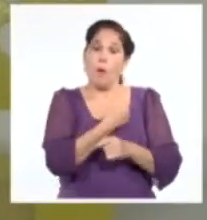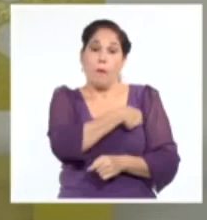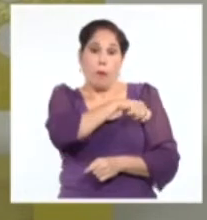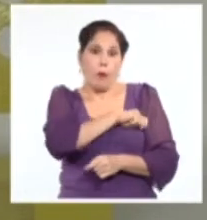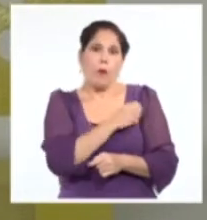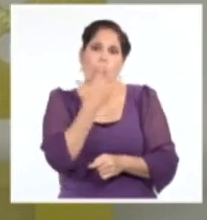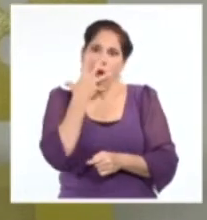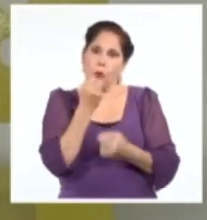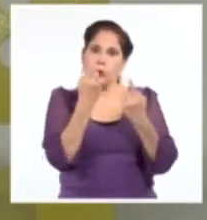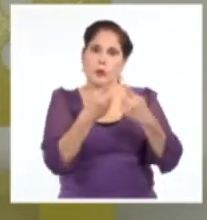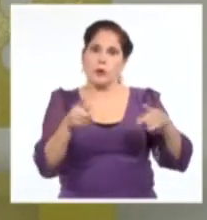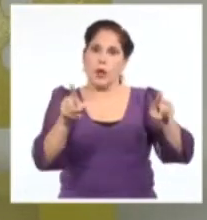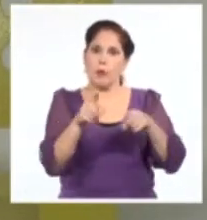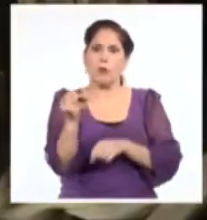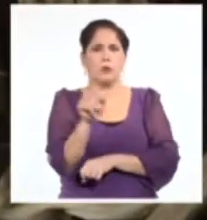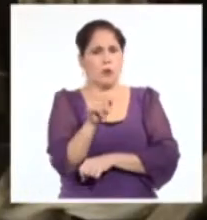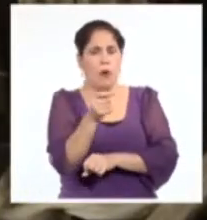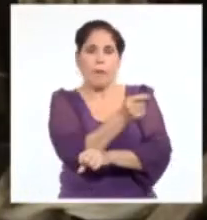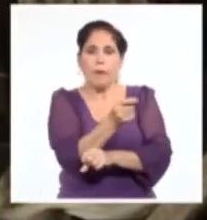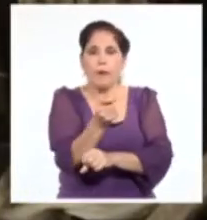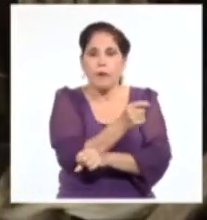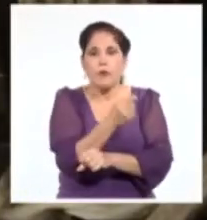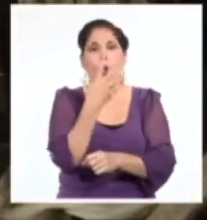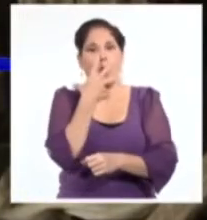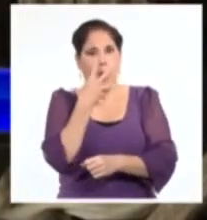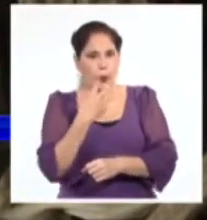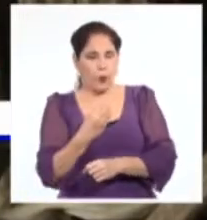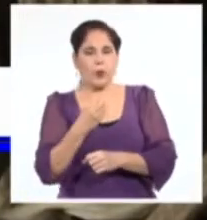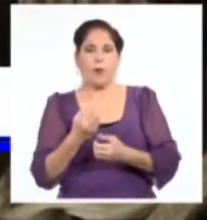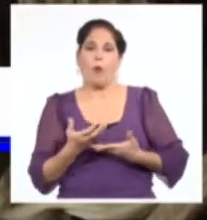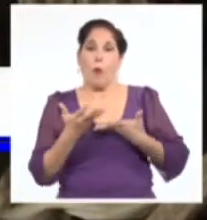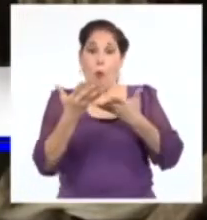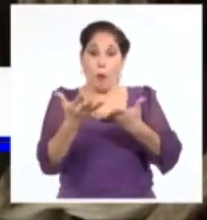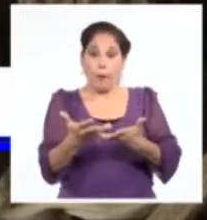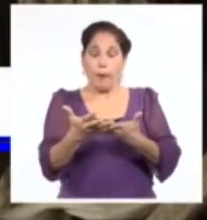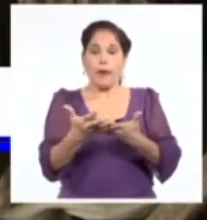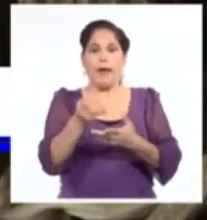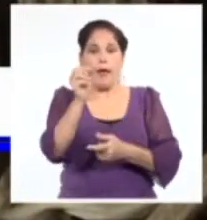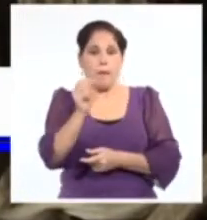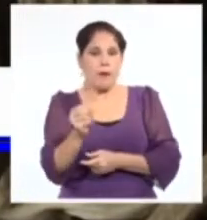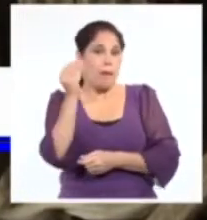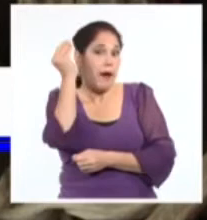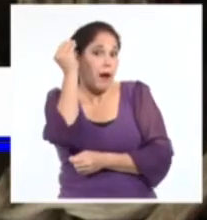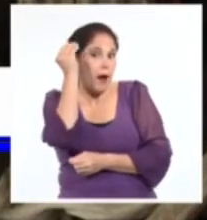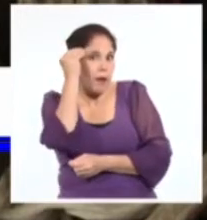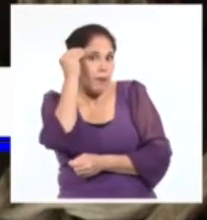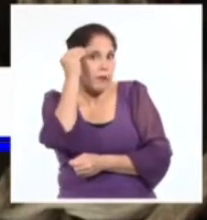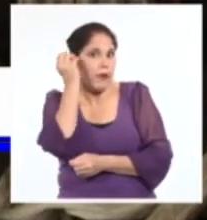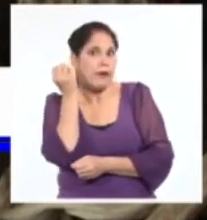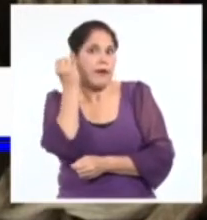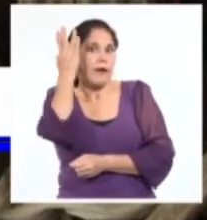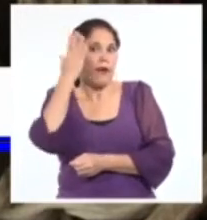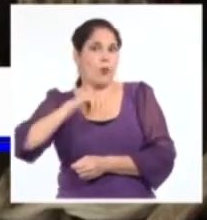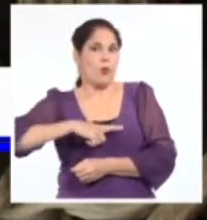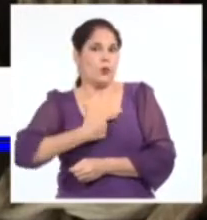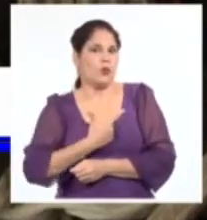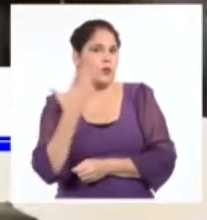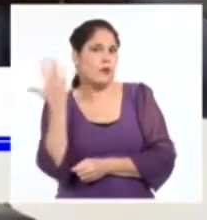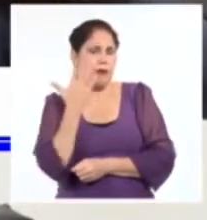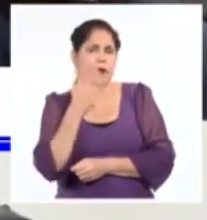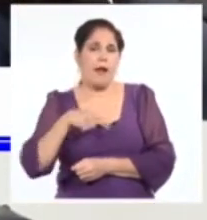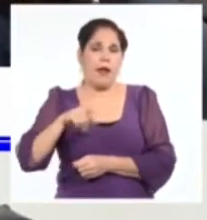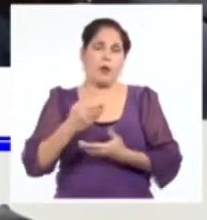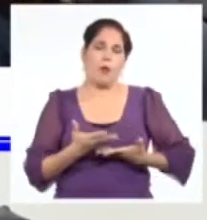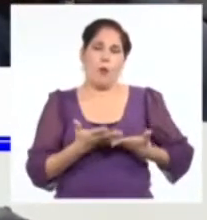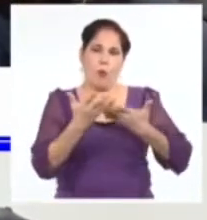hemos tenido la oportunidad de realizar, sino porque rinde tributo a los portadores, a los humildes creadores de la cultura cubana, de la cultura